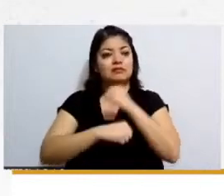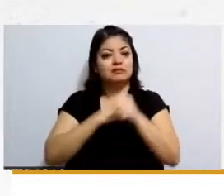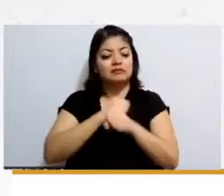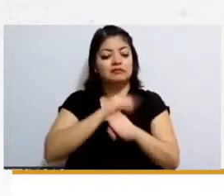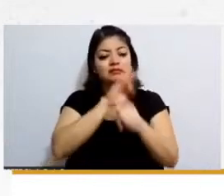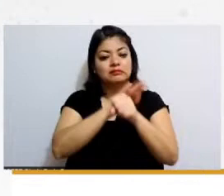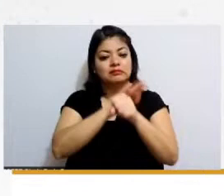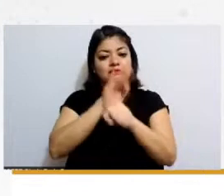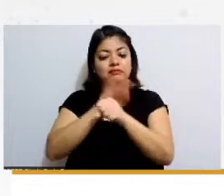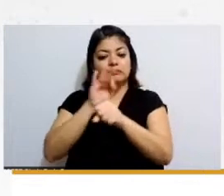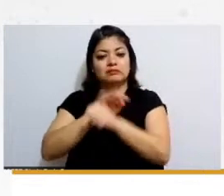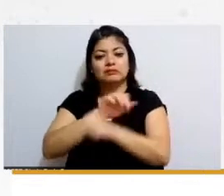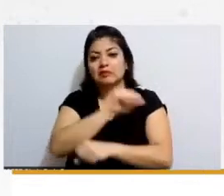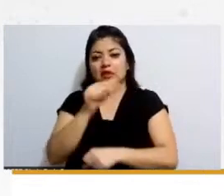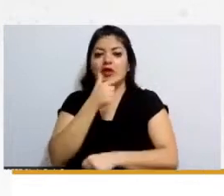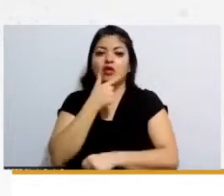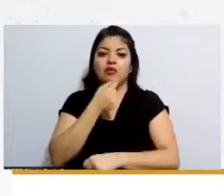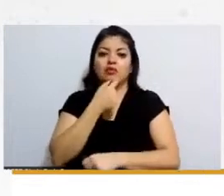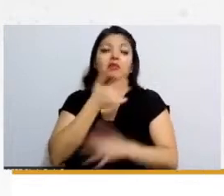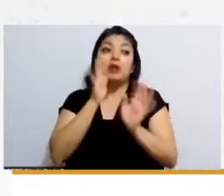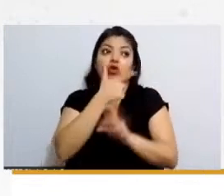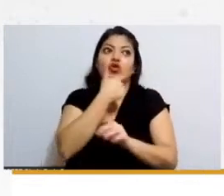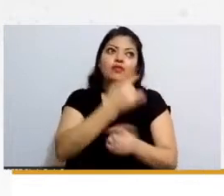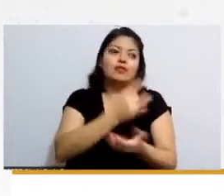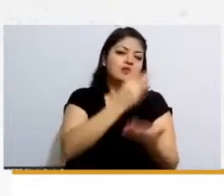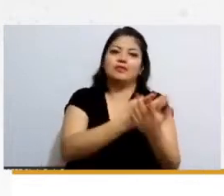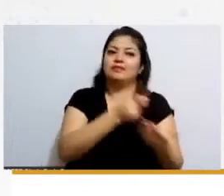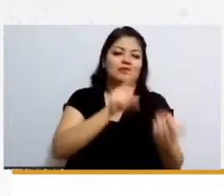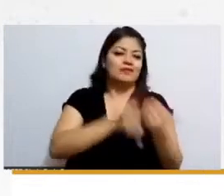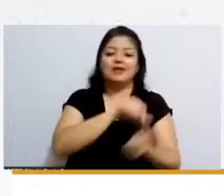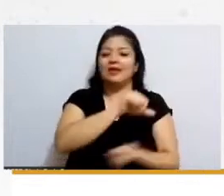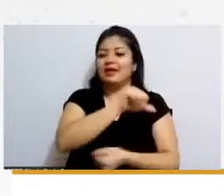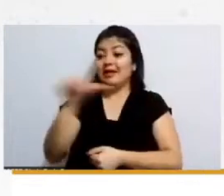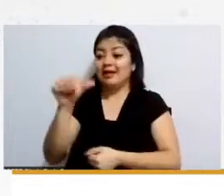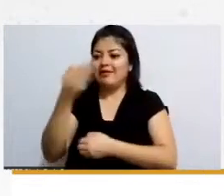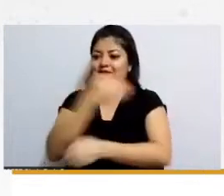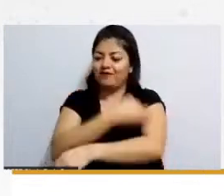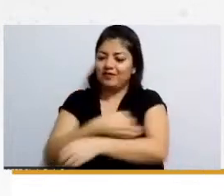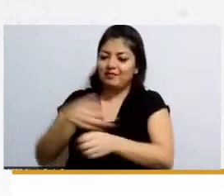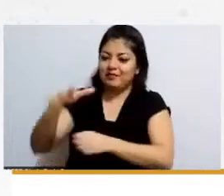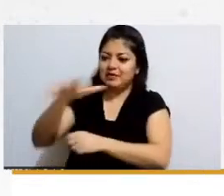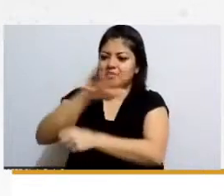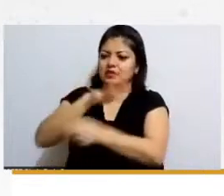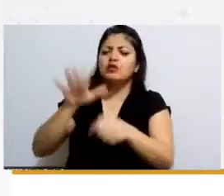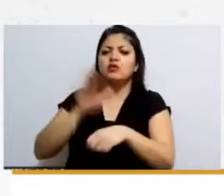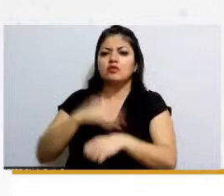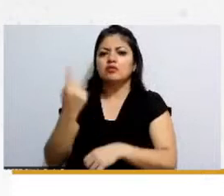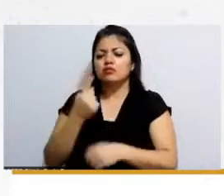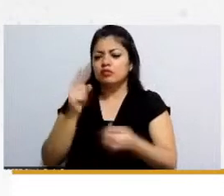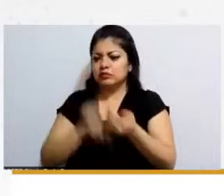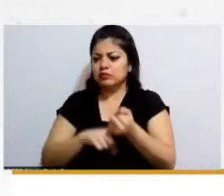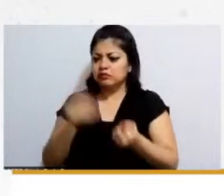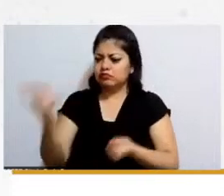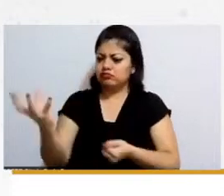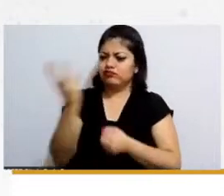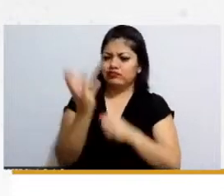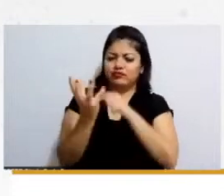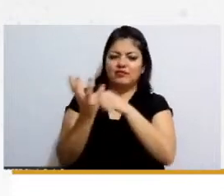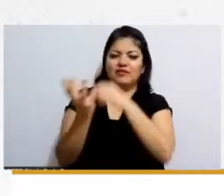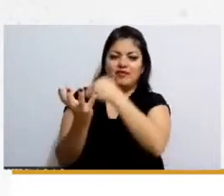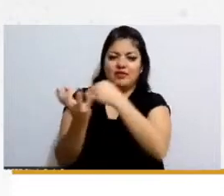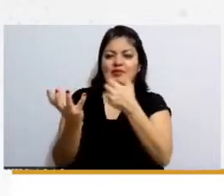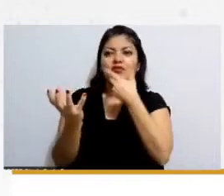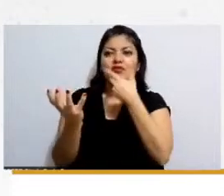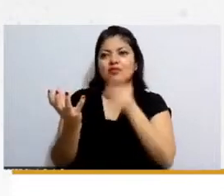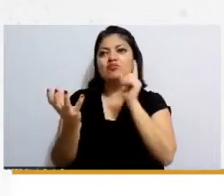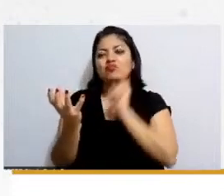bueno a familias porque en los en estos amparos iban tanto el hombre la mujer y el menor en estas demandas